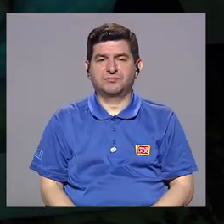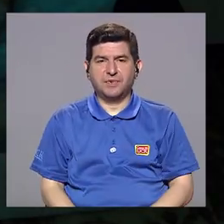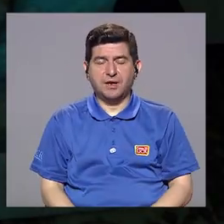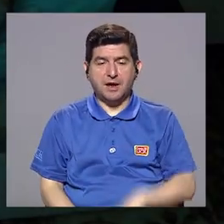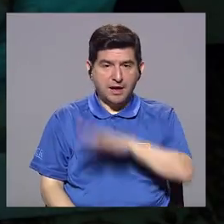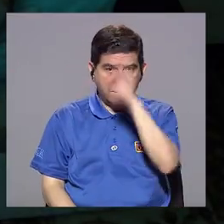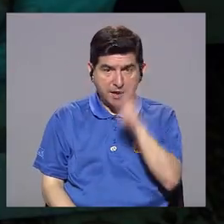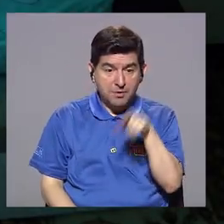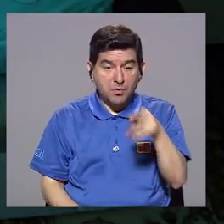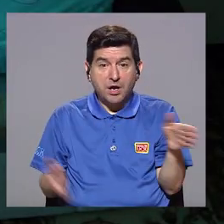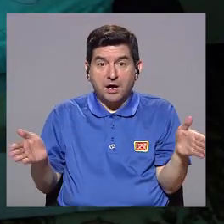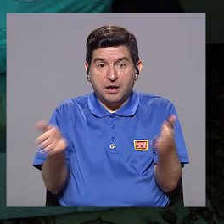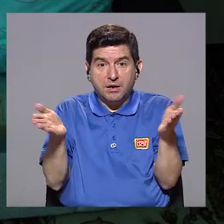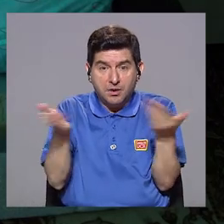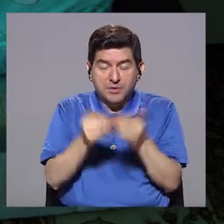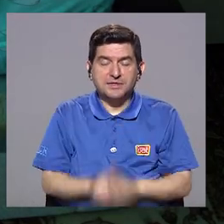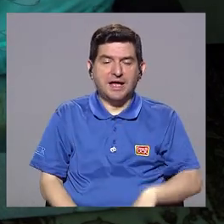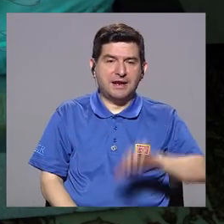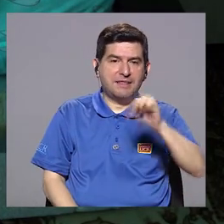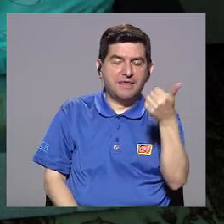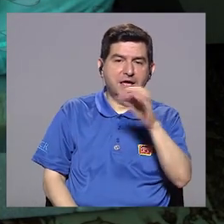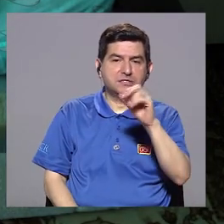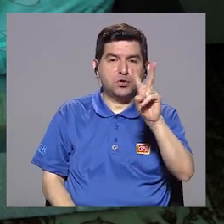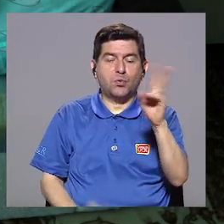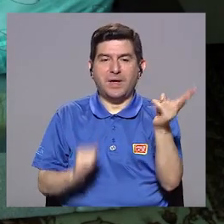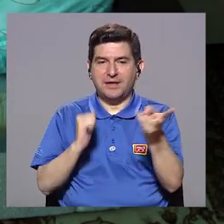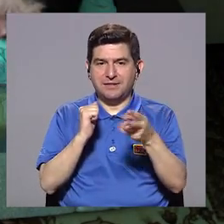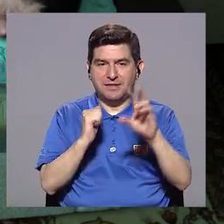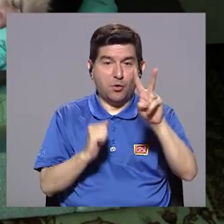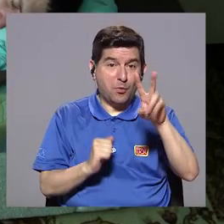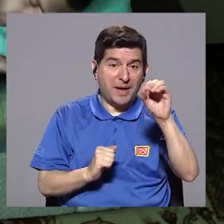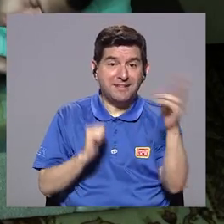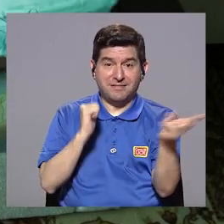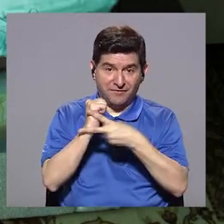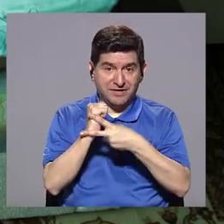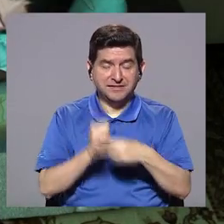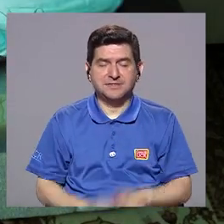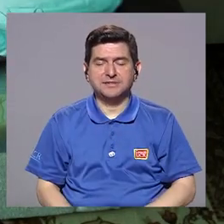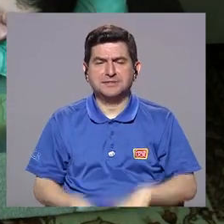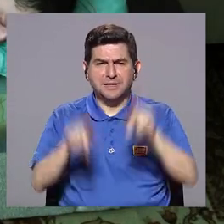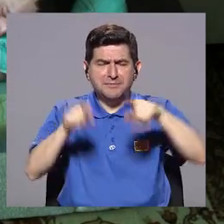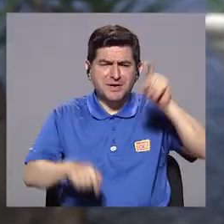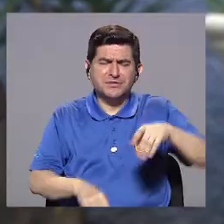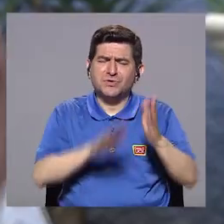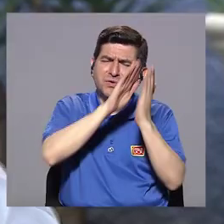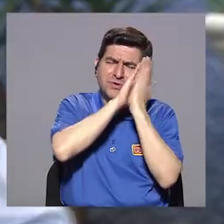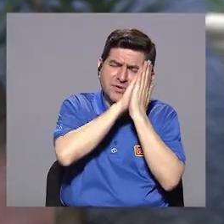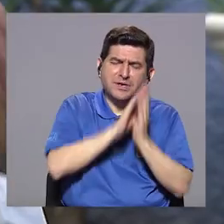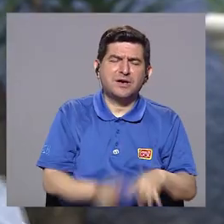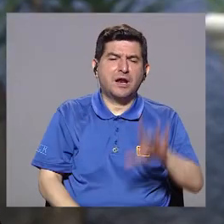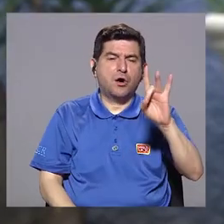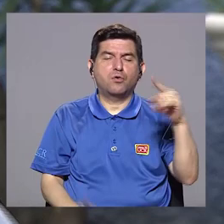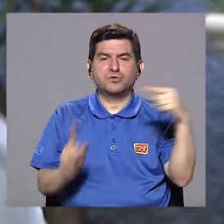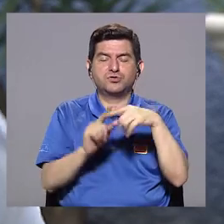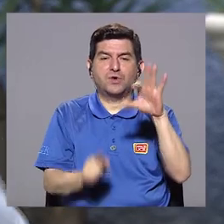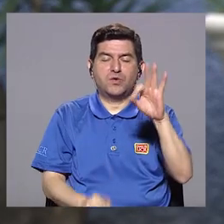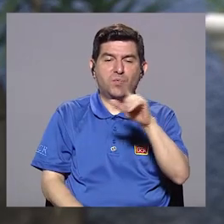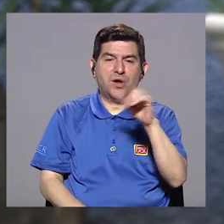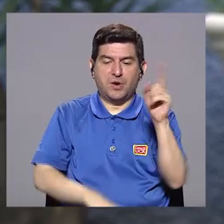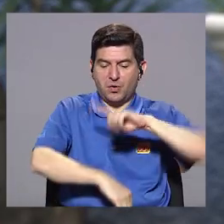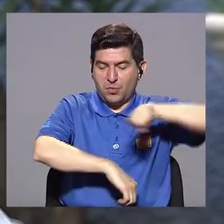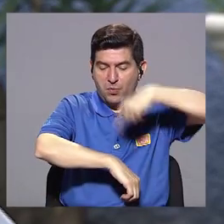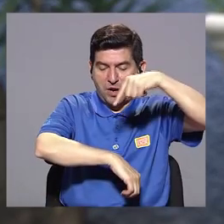Al bipolar eso hay que aumentárselo por 10, por 20. Por lo tanto, un bipolar necesita dormir entre 8 y 9 horas